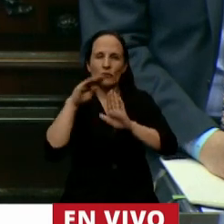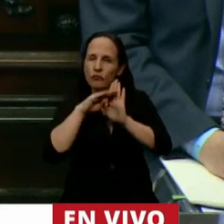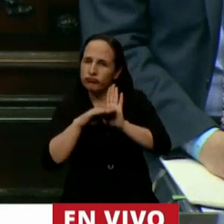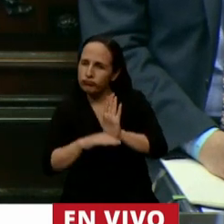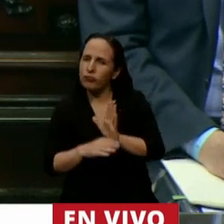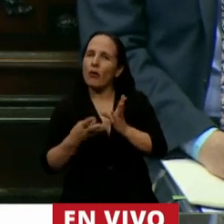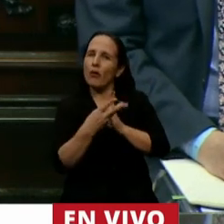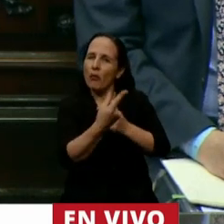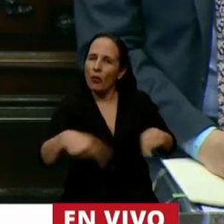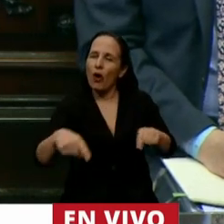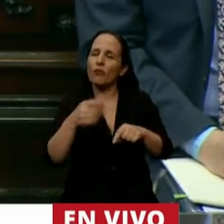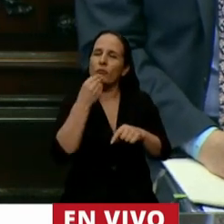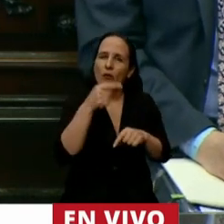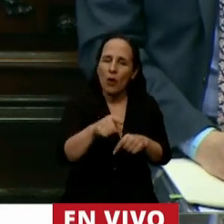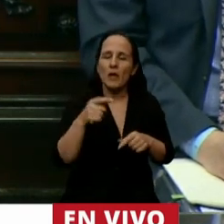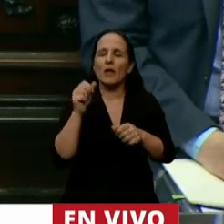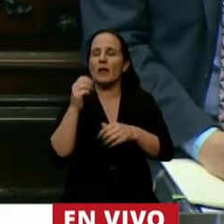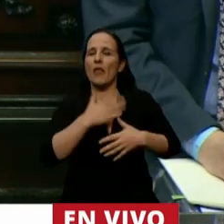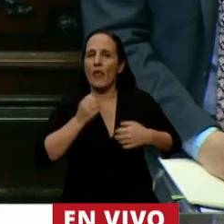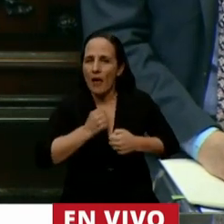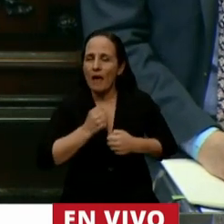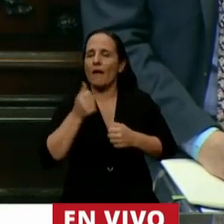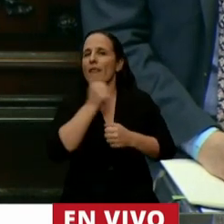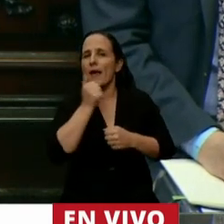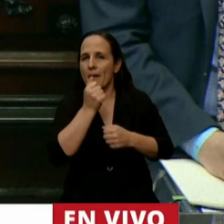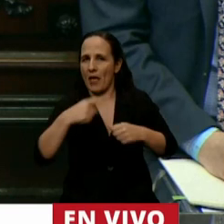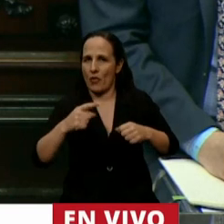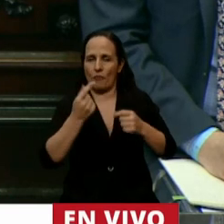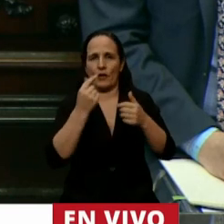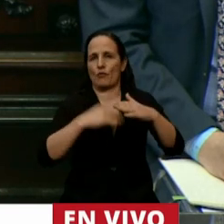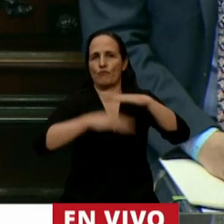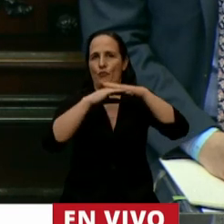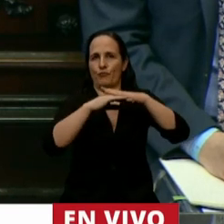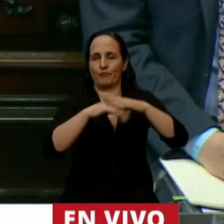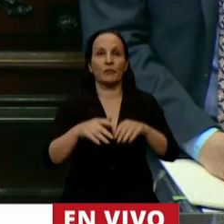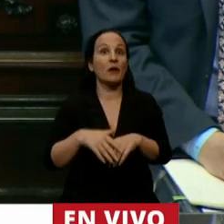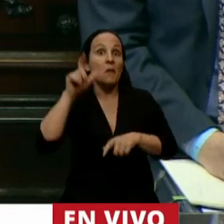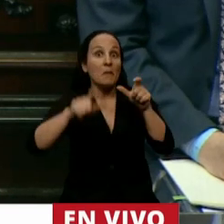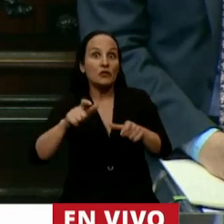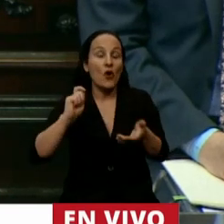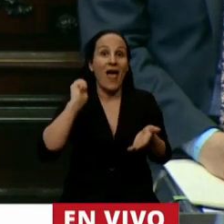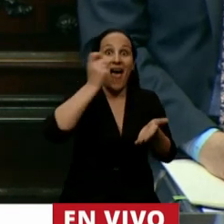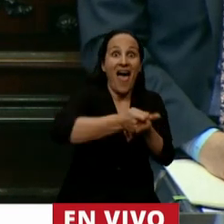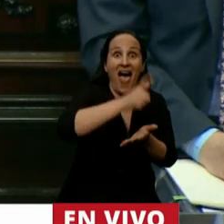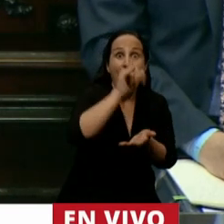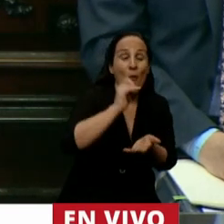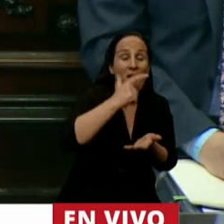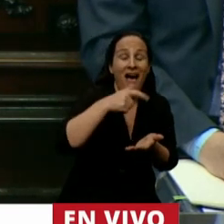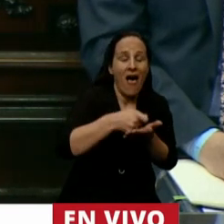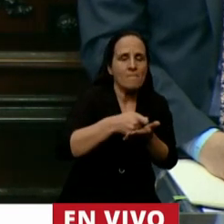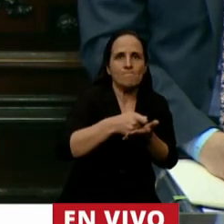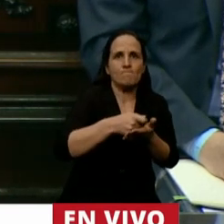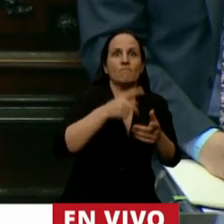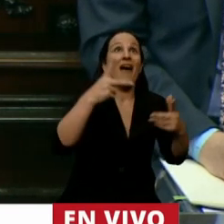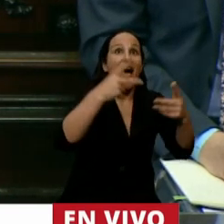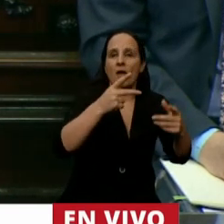alimenticios de higiene personal y de medicamentos suspendimos los cortes de servicio por falta de pago congelamos tarifas